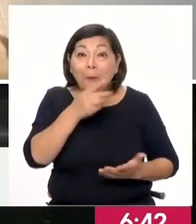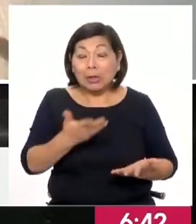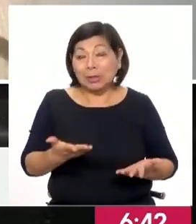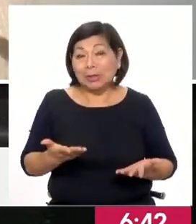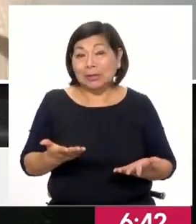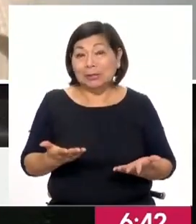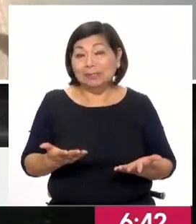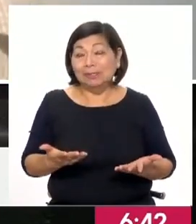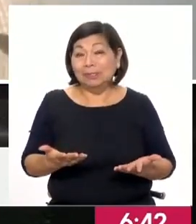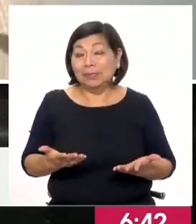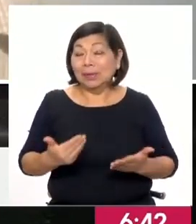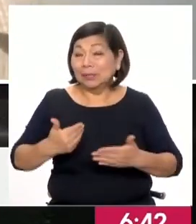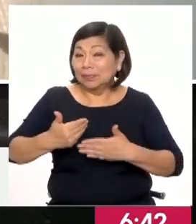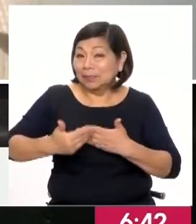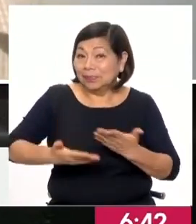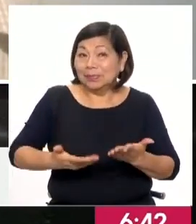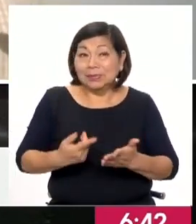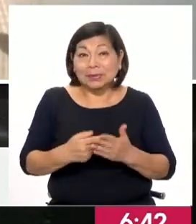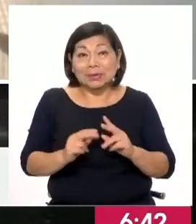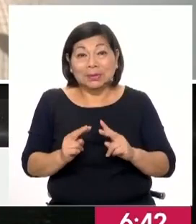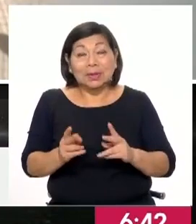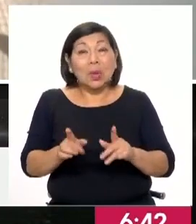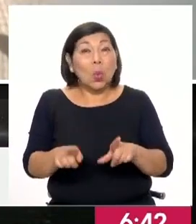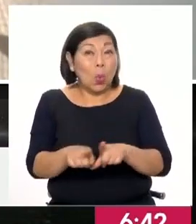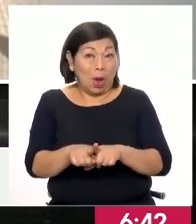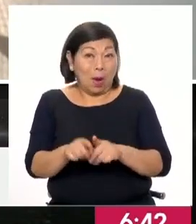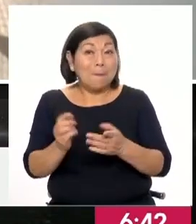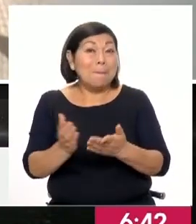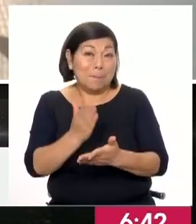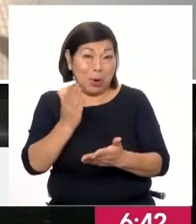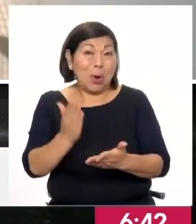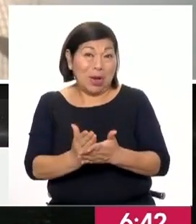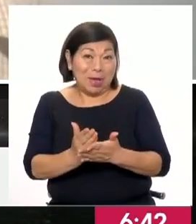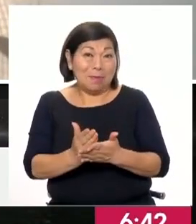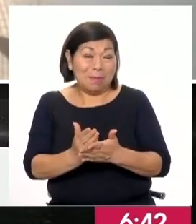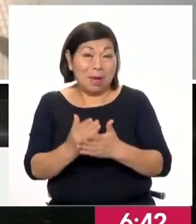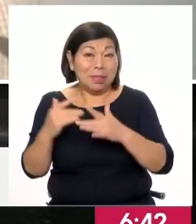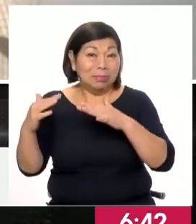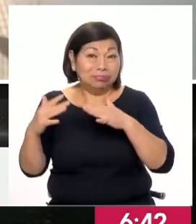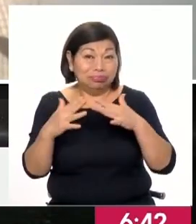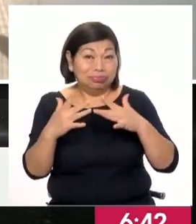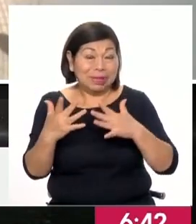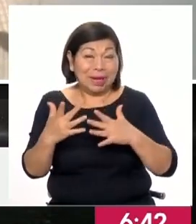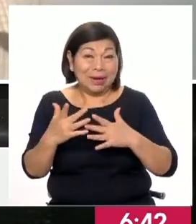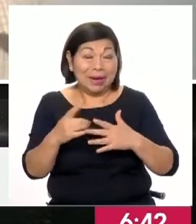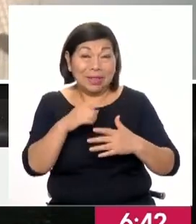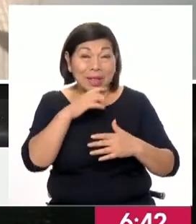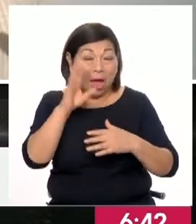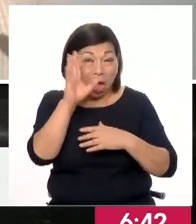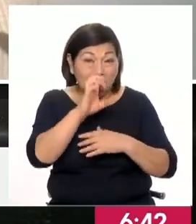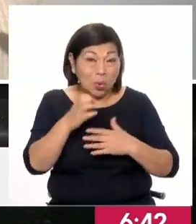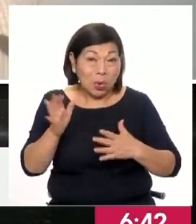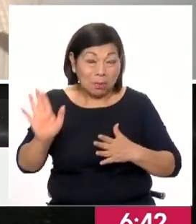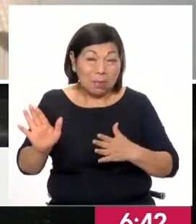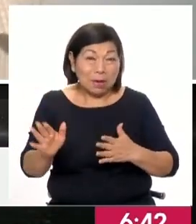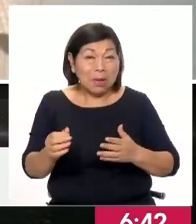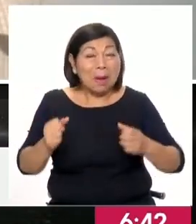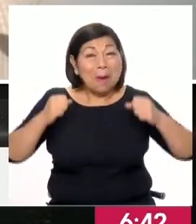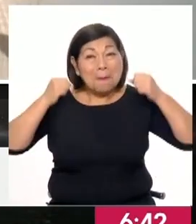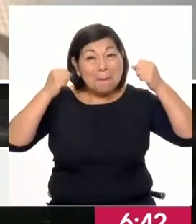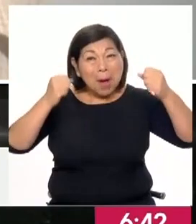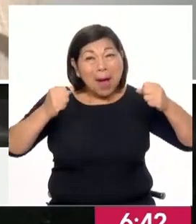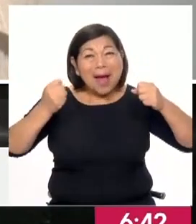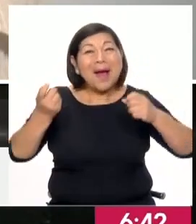consecuencias lo que está pasando en Europa, ¿verdad?, con el tema del maíz. Pero ahora a eso sumado las protestas